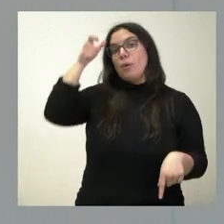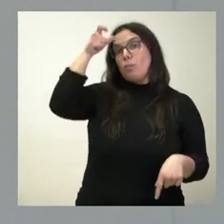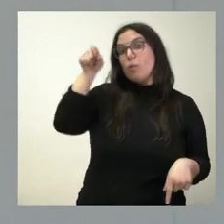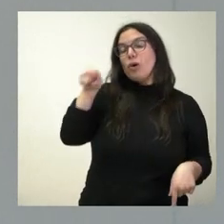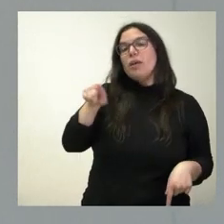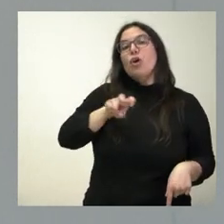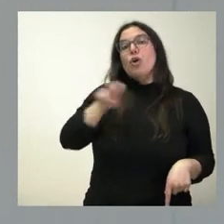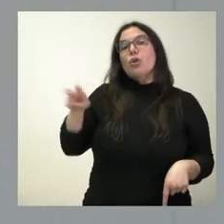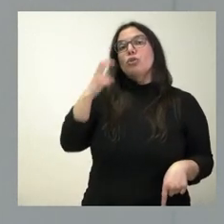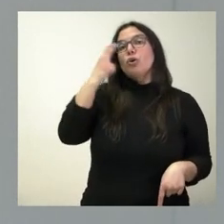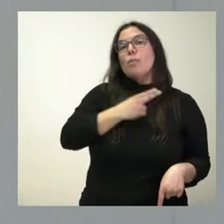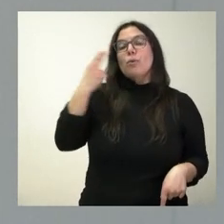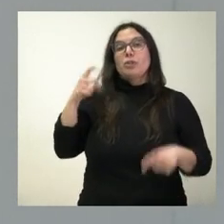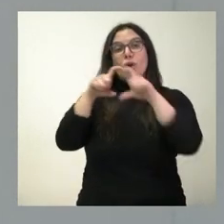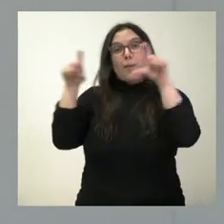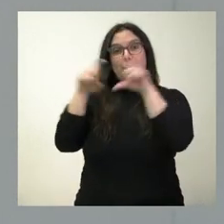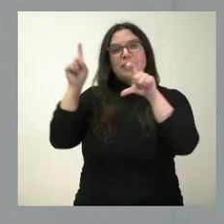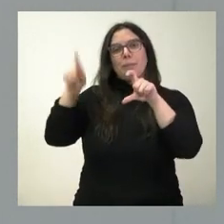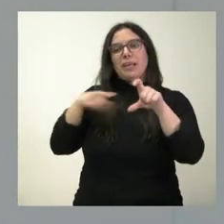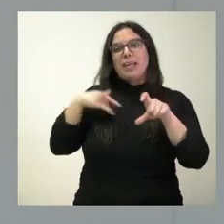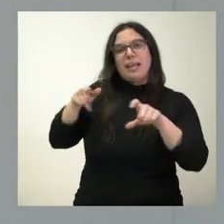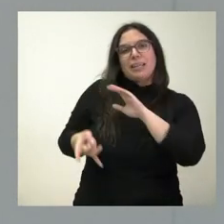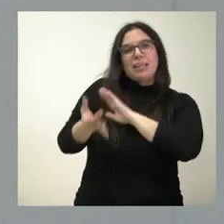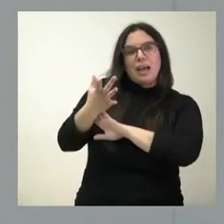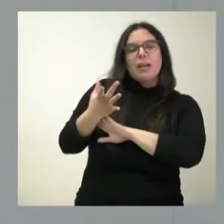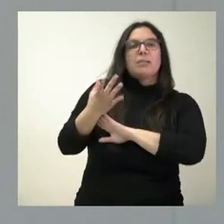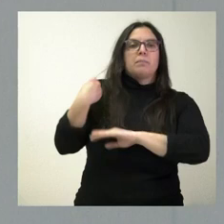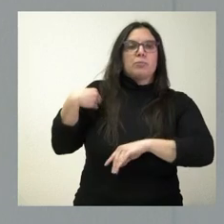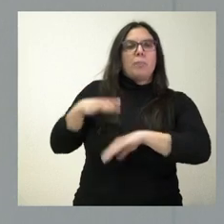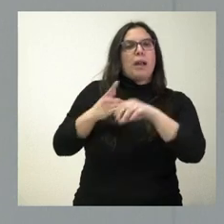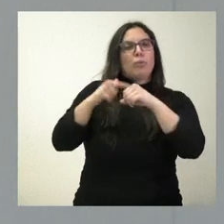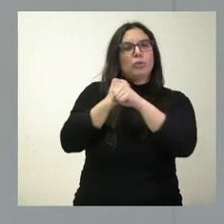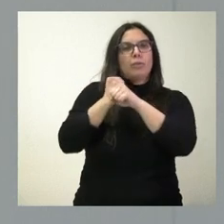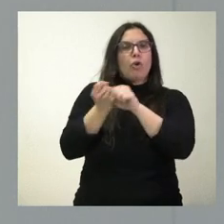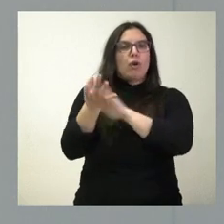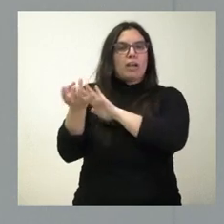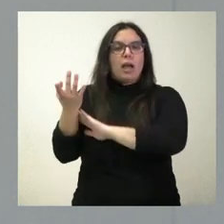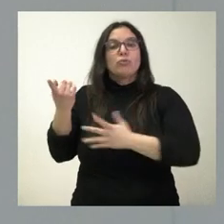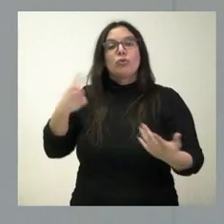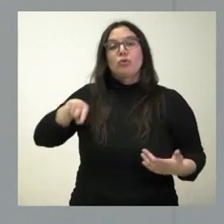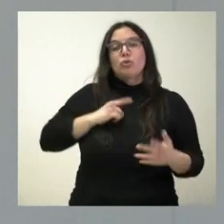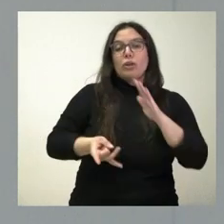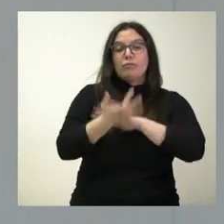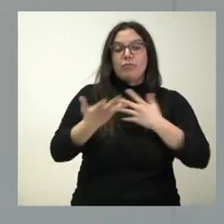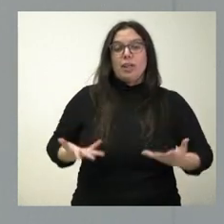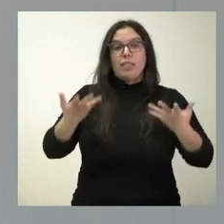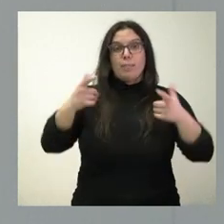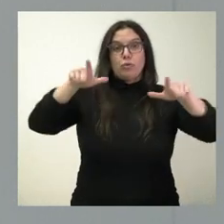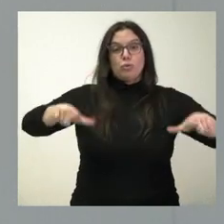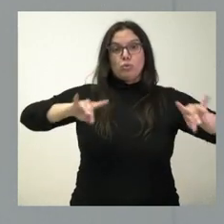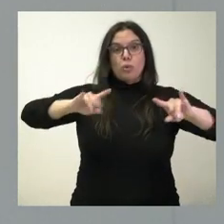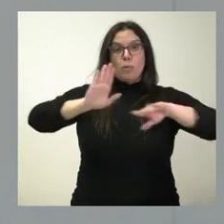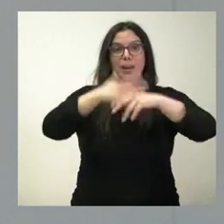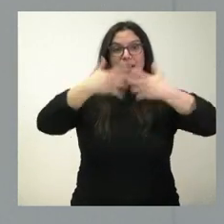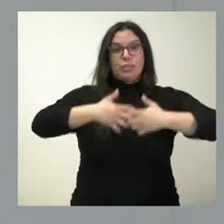compromiso por parte de Drylock también es de instalación y de creación de un buen número de puestos de trabajo y, por tanto, no se trata solo de crear suelo industrial, sino que lo positivo en